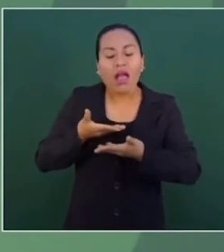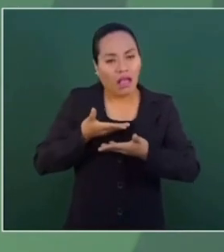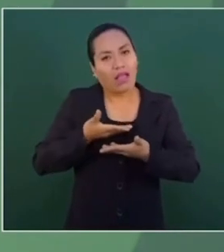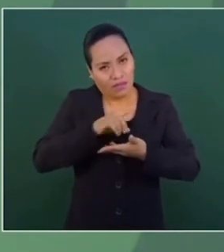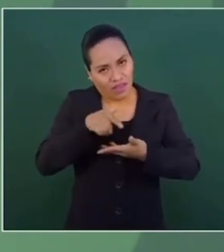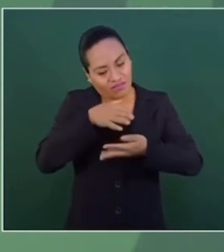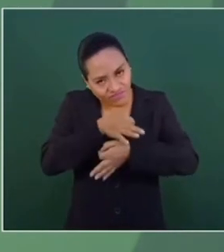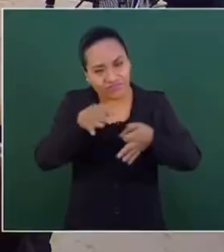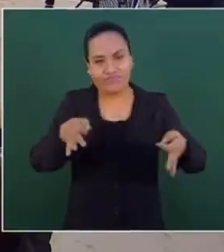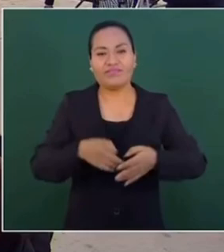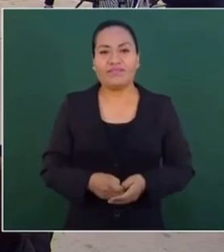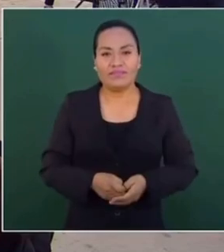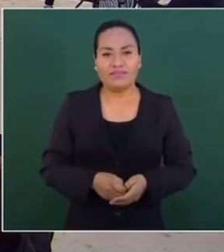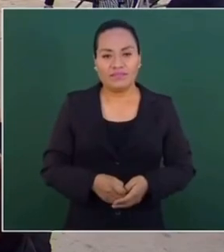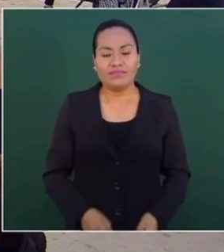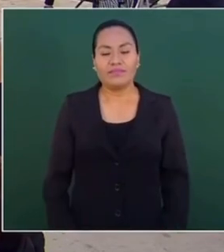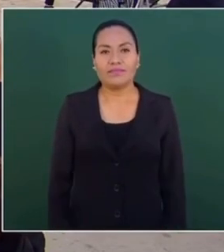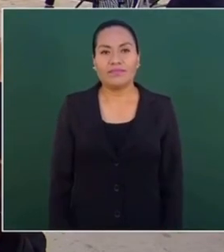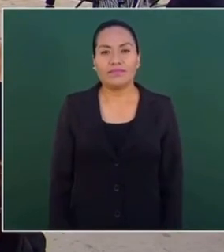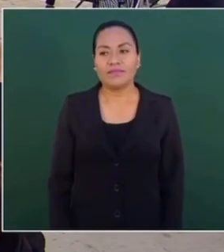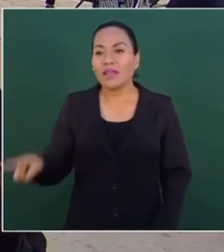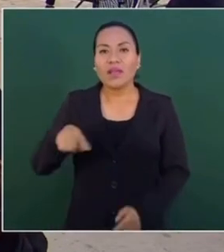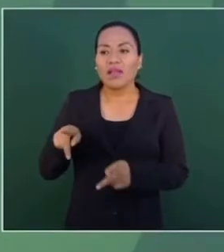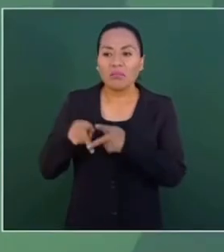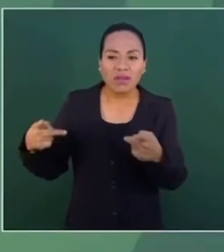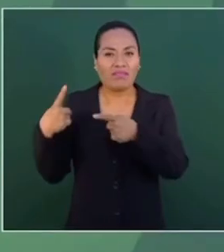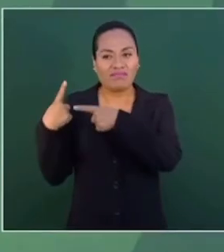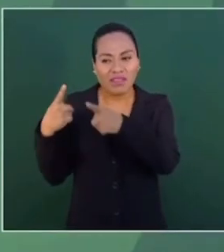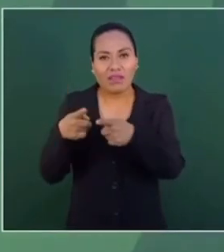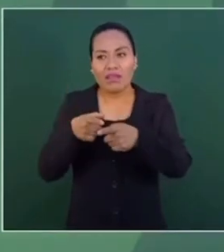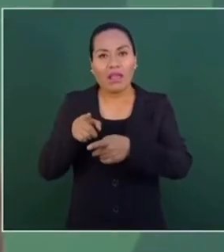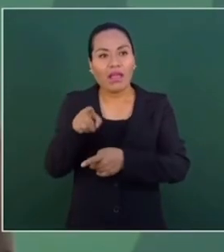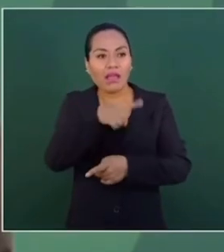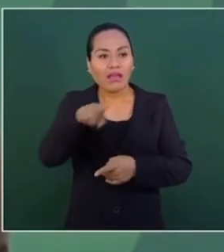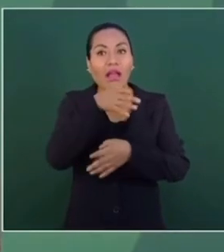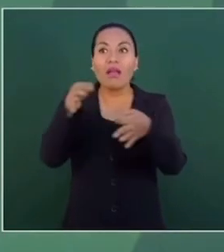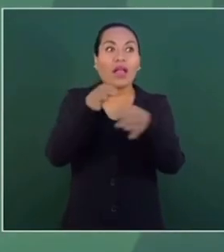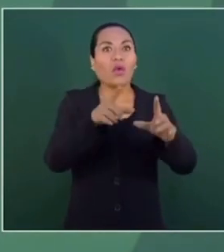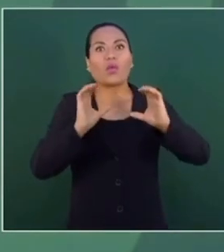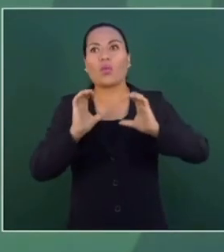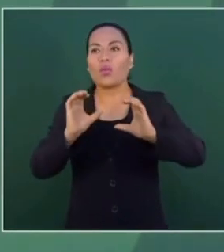ya está, como siempre, articulistas ya haciendo recomendaciones.